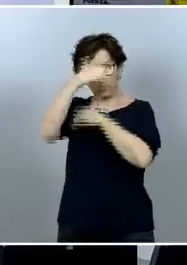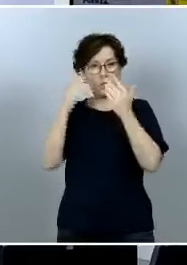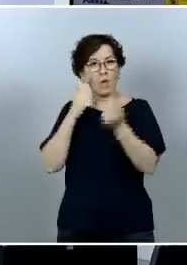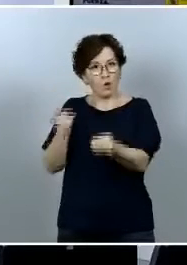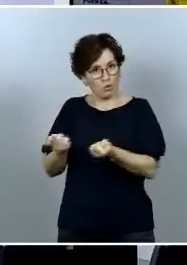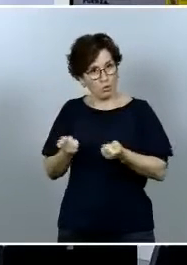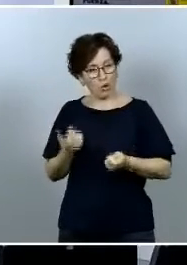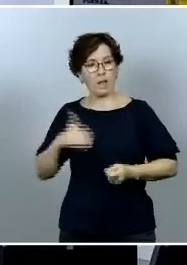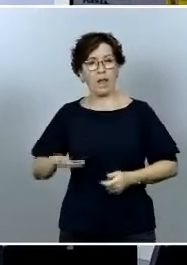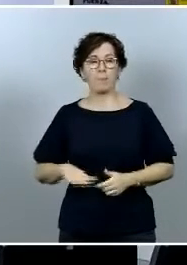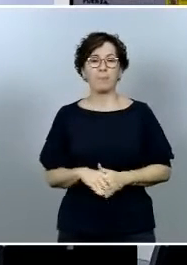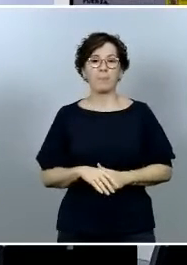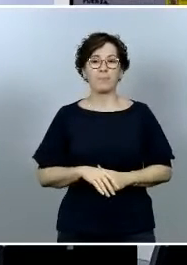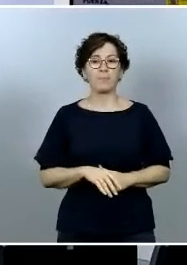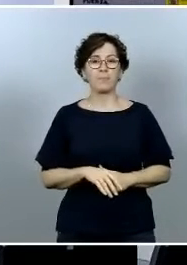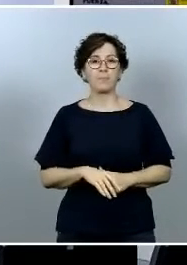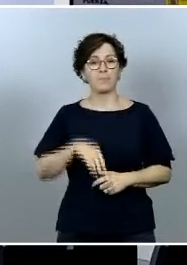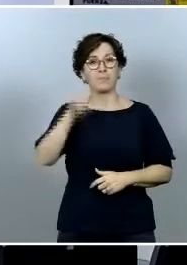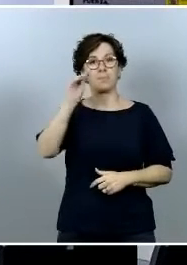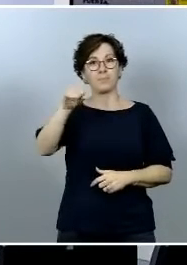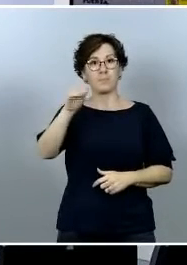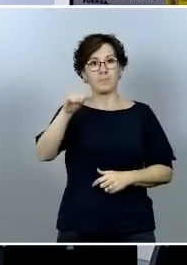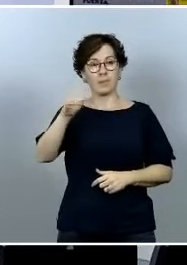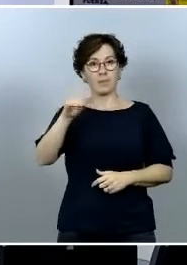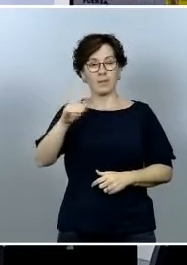Pregunto ahora por videoconferencia Rusia Tudai